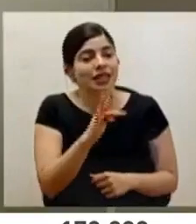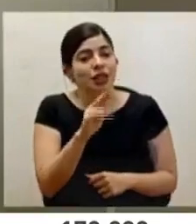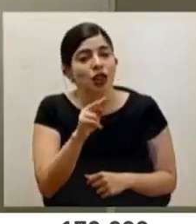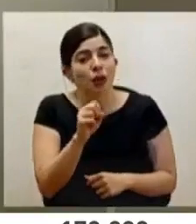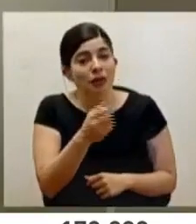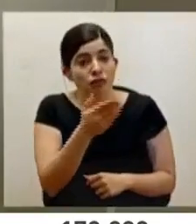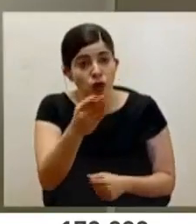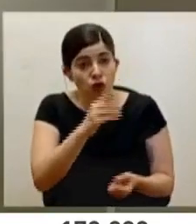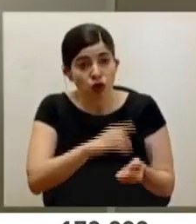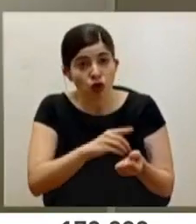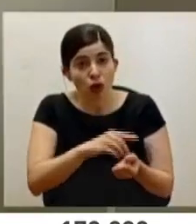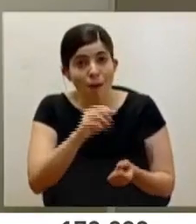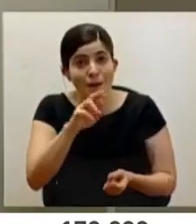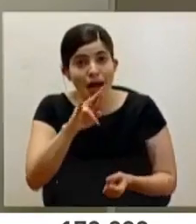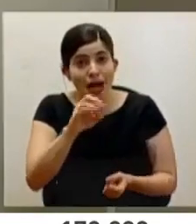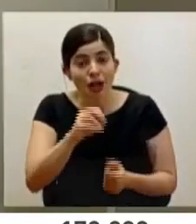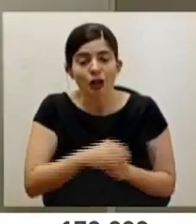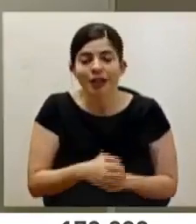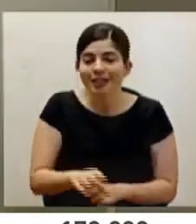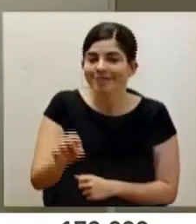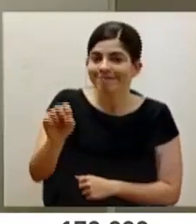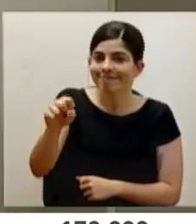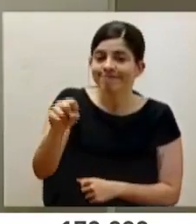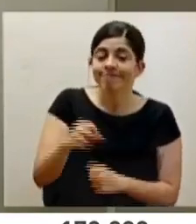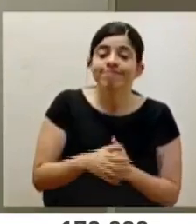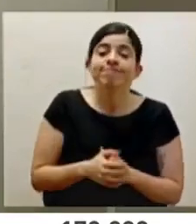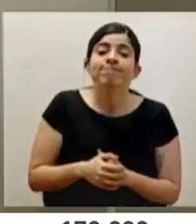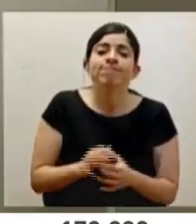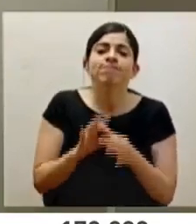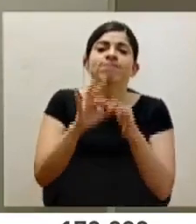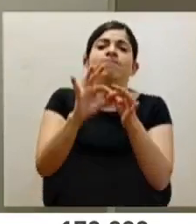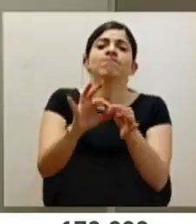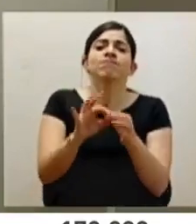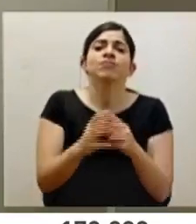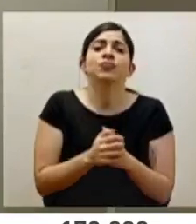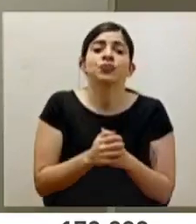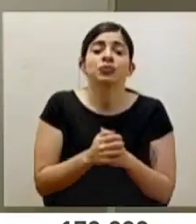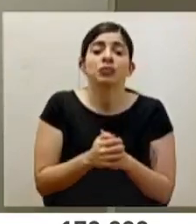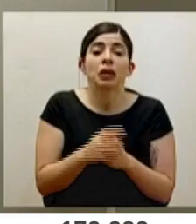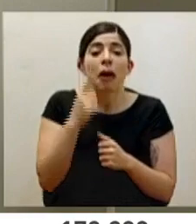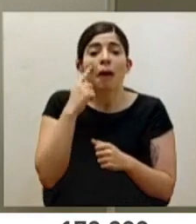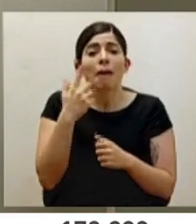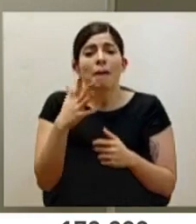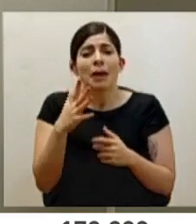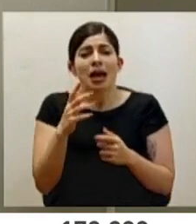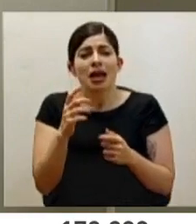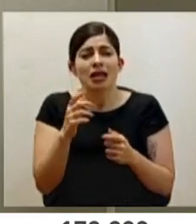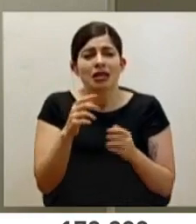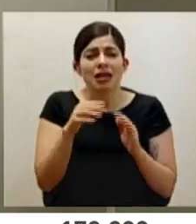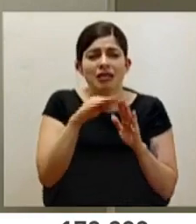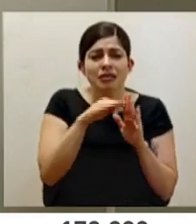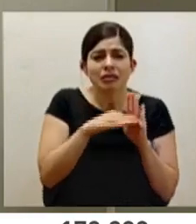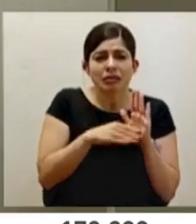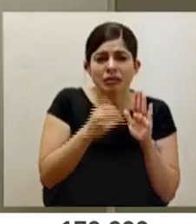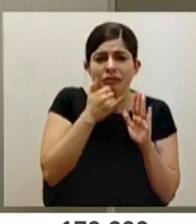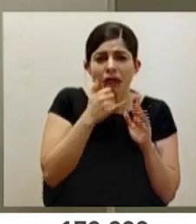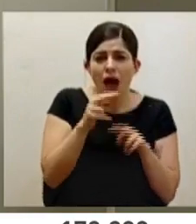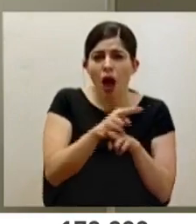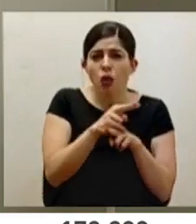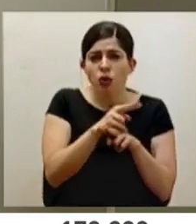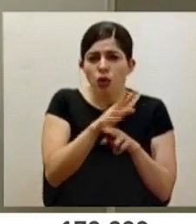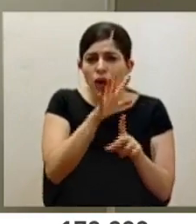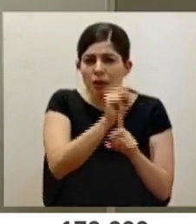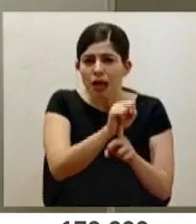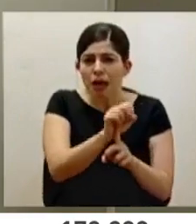Tomás. Doctor Mario Ruiz. Sí. Con respecto a las aparentes anomalías que ha identificado la auditoría,